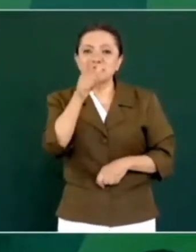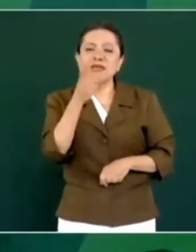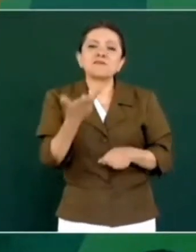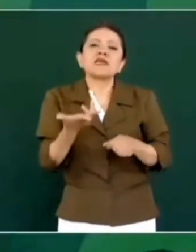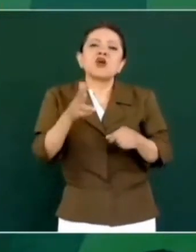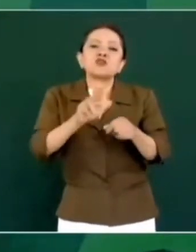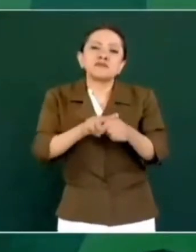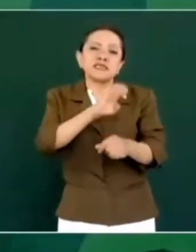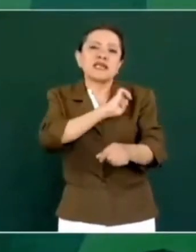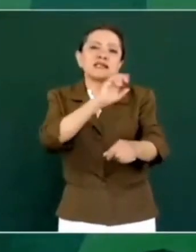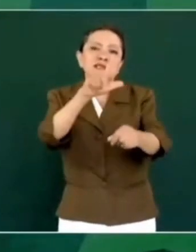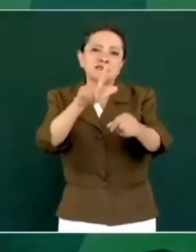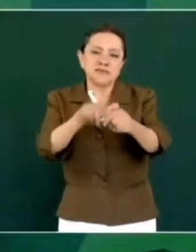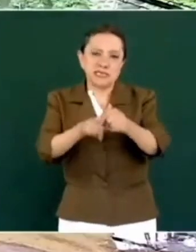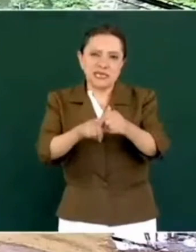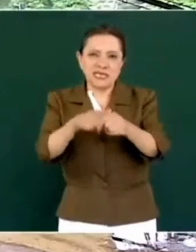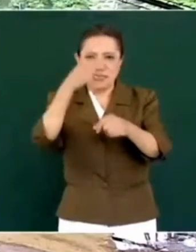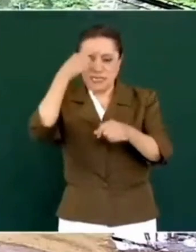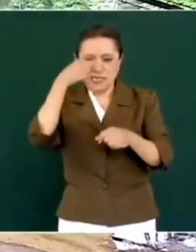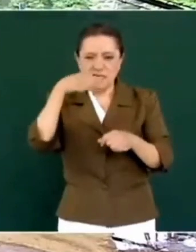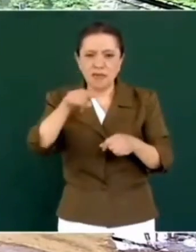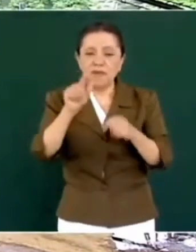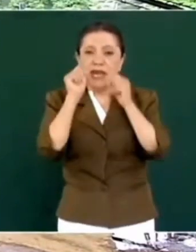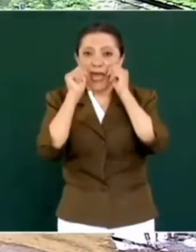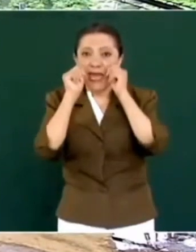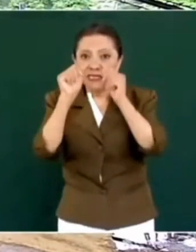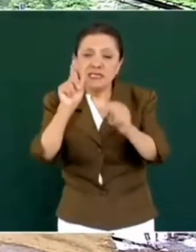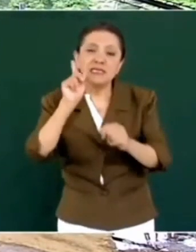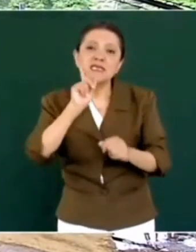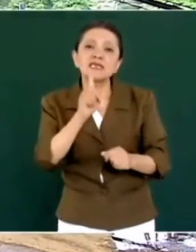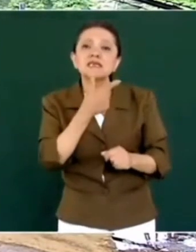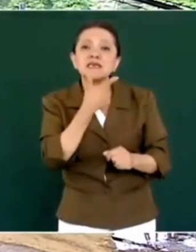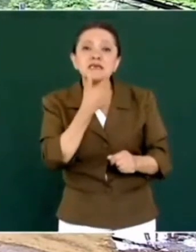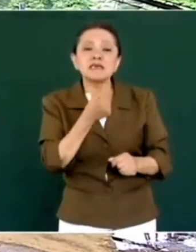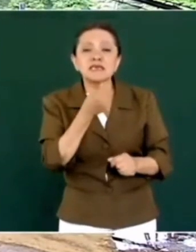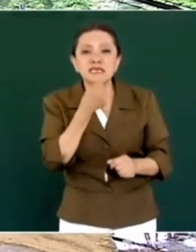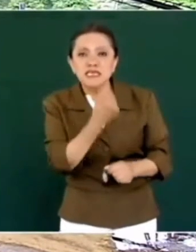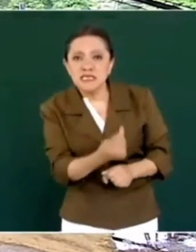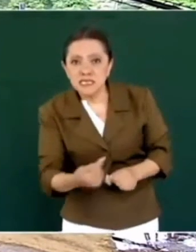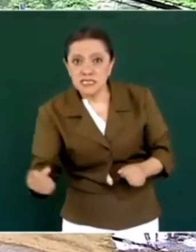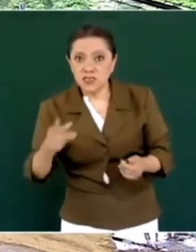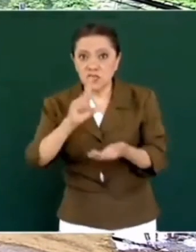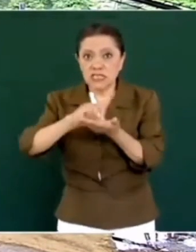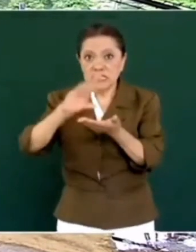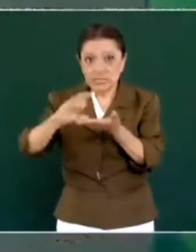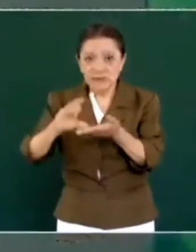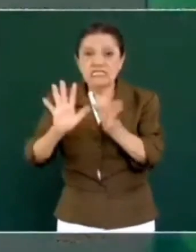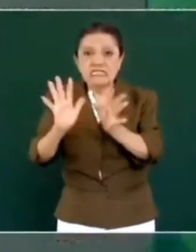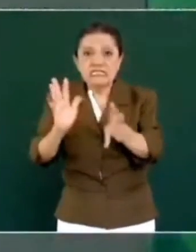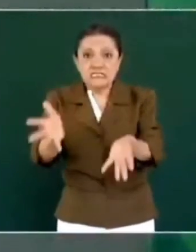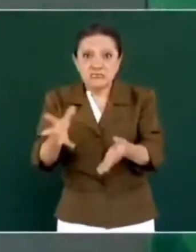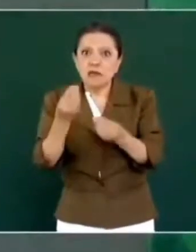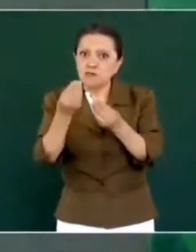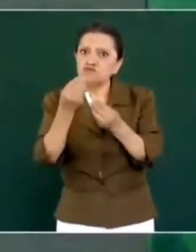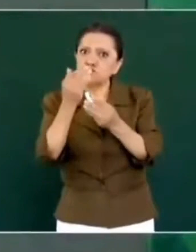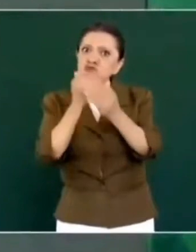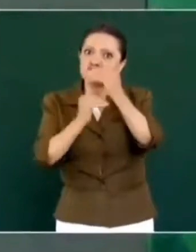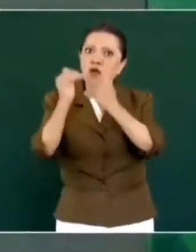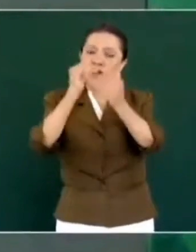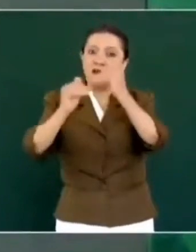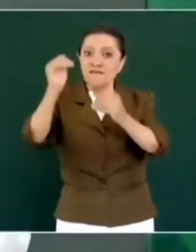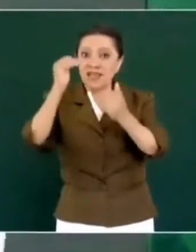especialidad para atender niñas, niños con discapacidad. Ya lleva bastante avance.